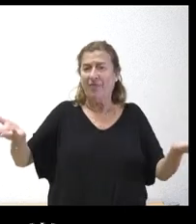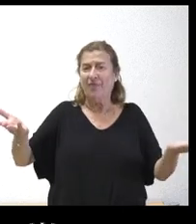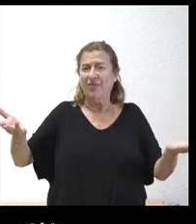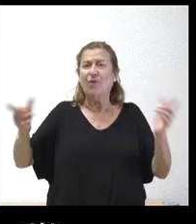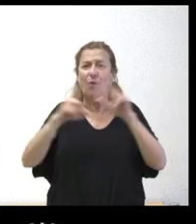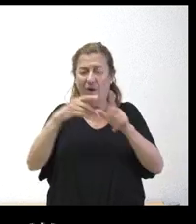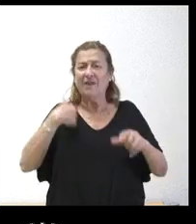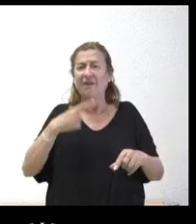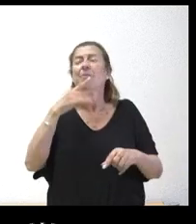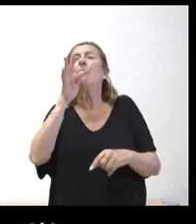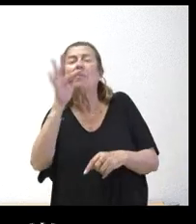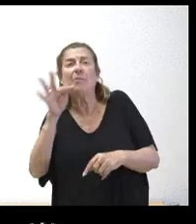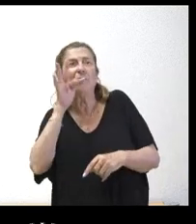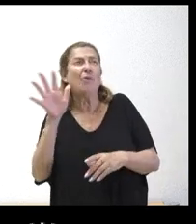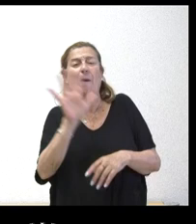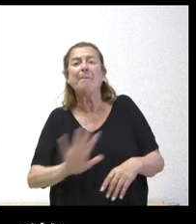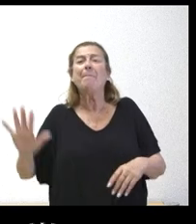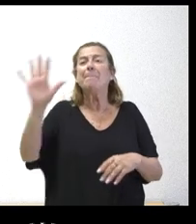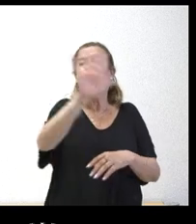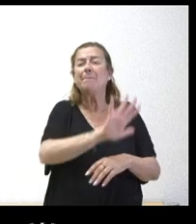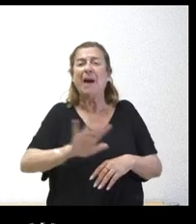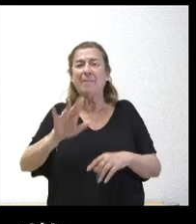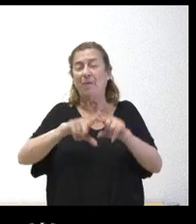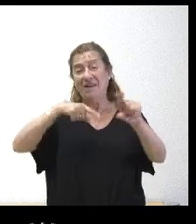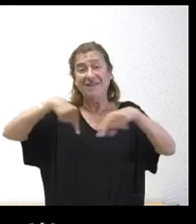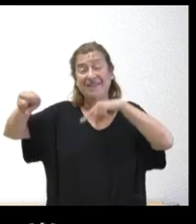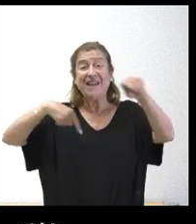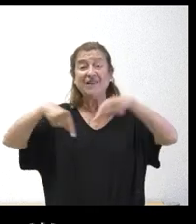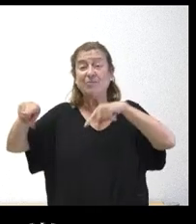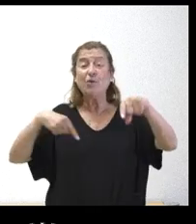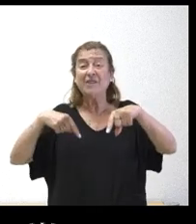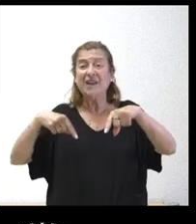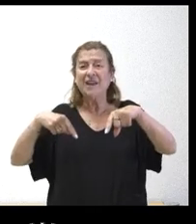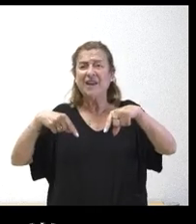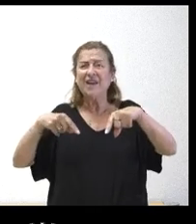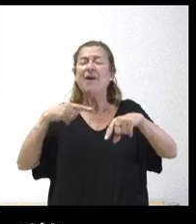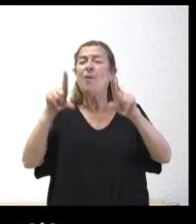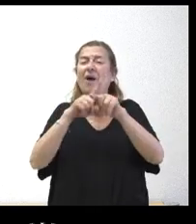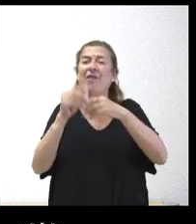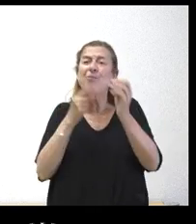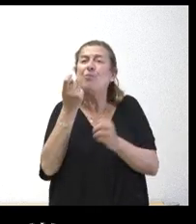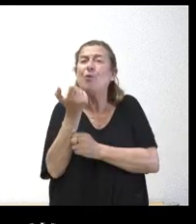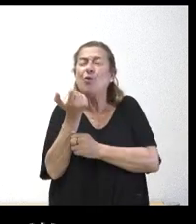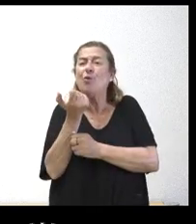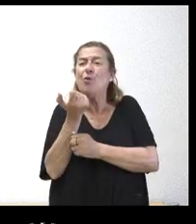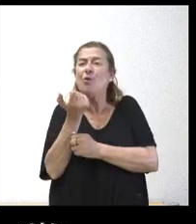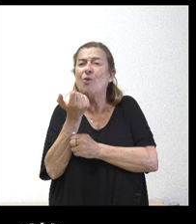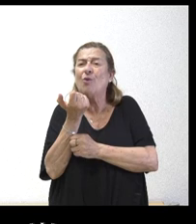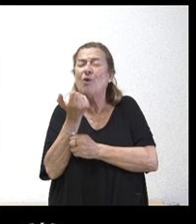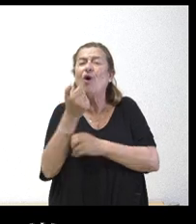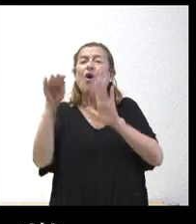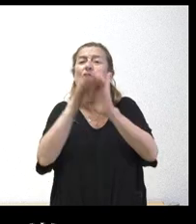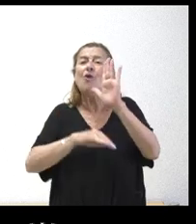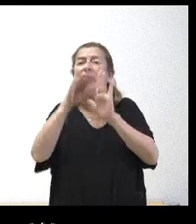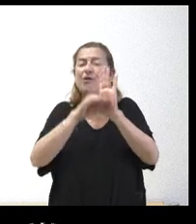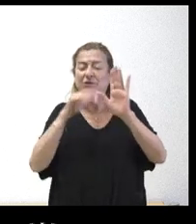prometido mapa del transporte que que fije un poco unas condiciones